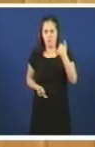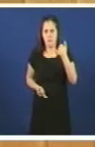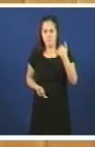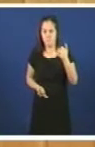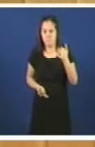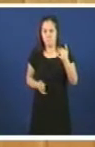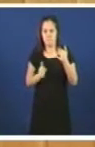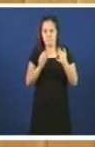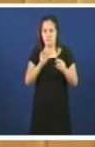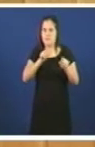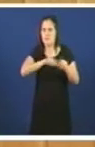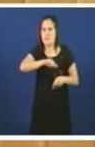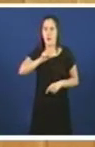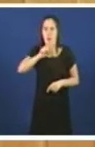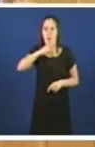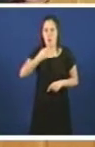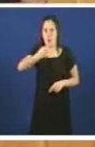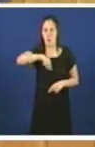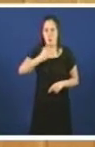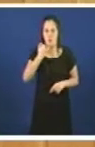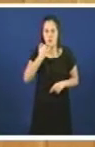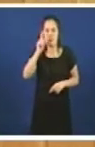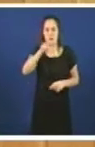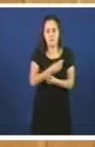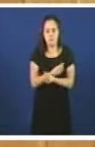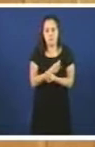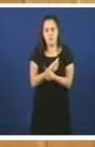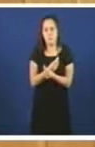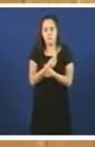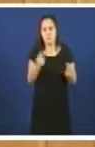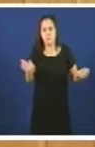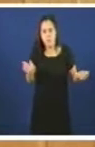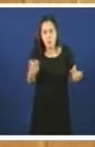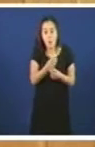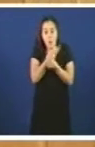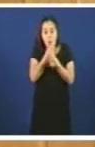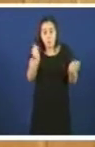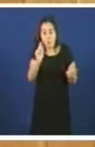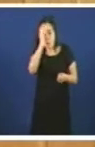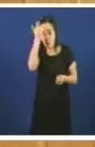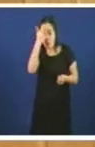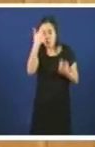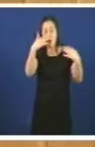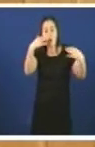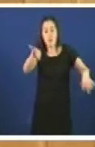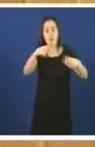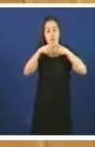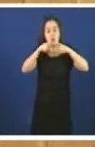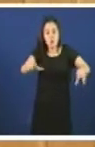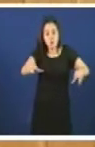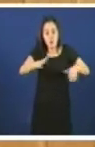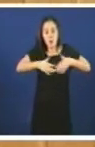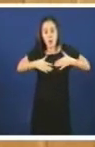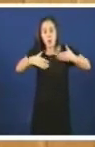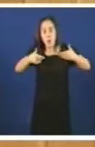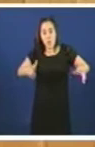inimagináveis. por suposto desaparece o termo normalización lingüística en calquera tipo